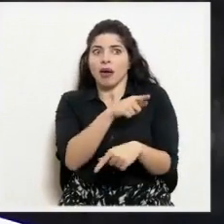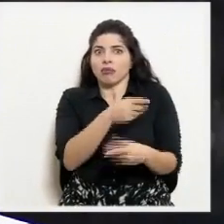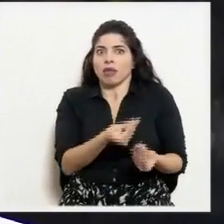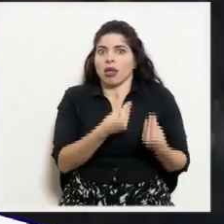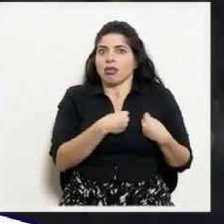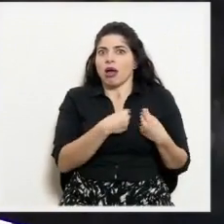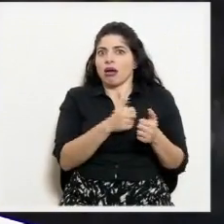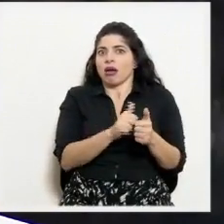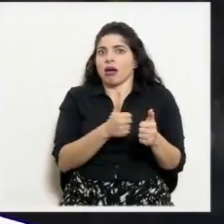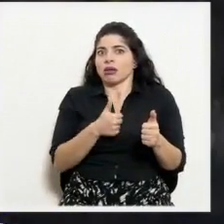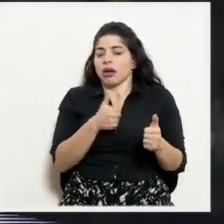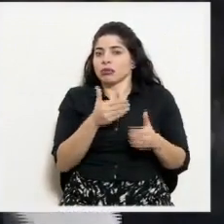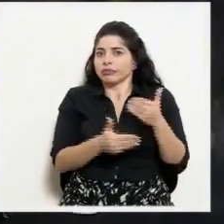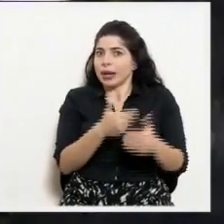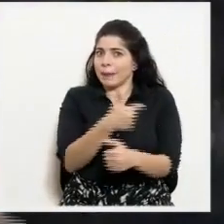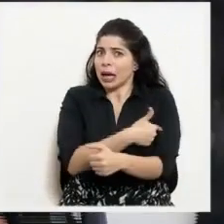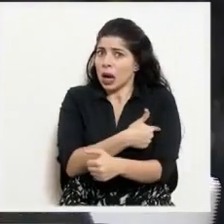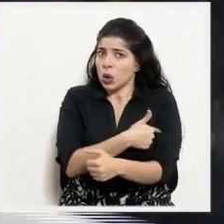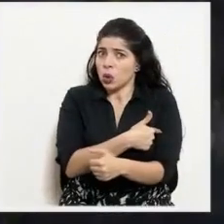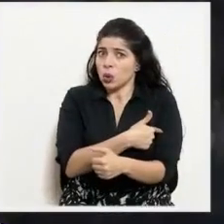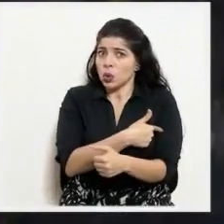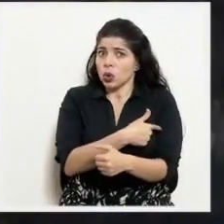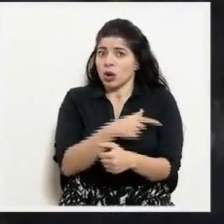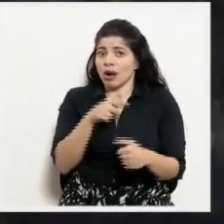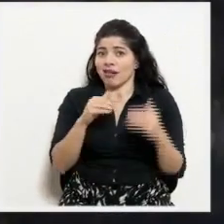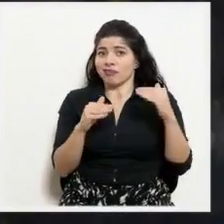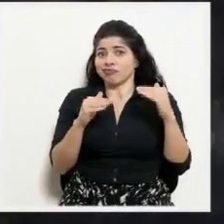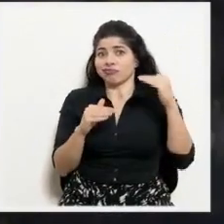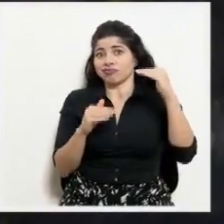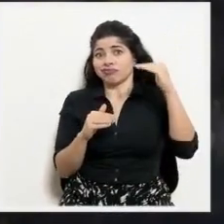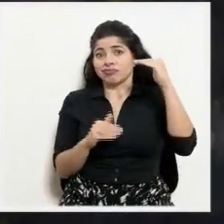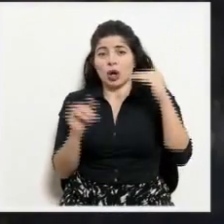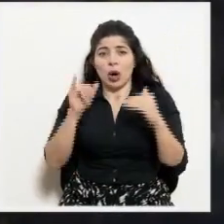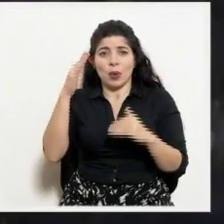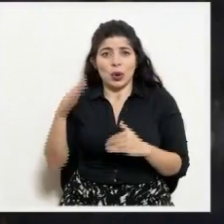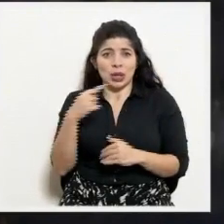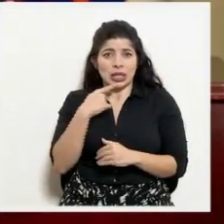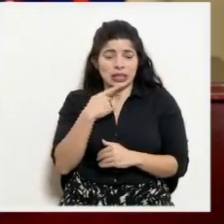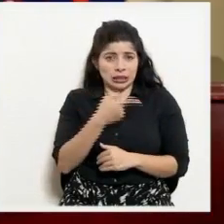en el avance del proceso de vacunación? ¿Podría aumentar esas brechas que señala la Contraloría?